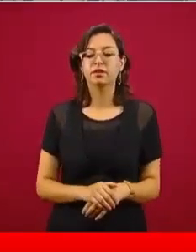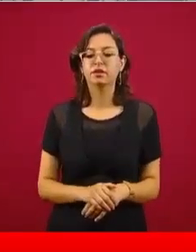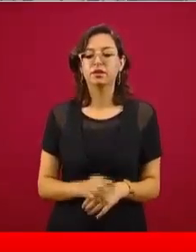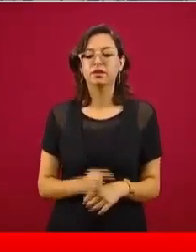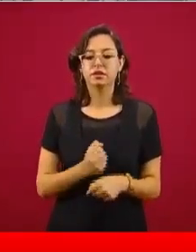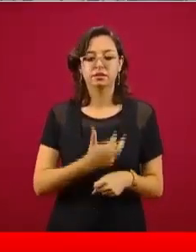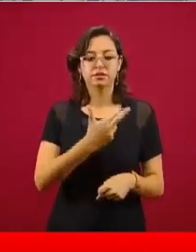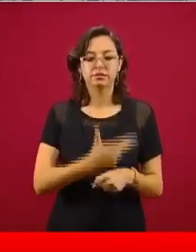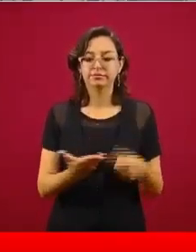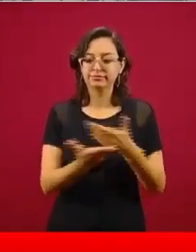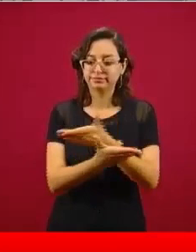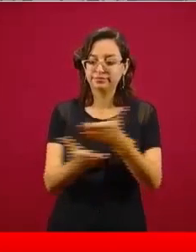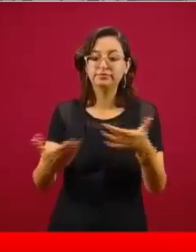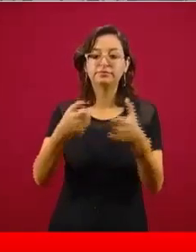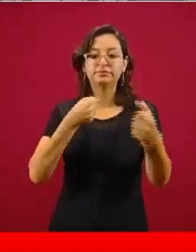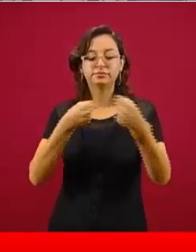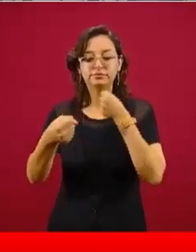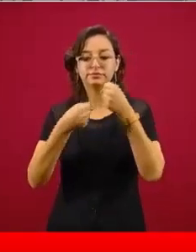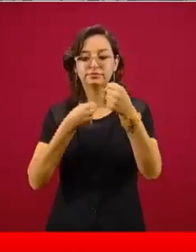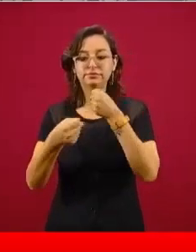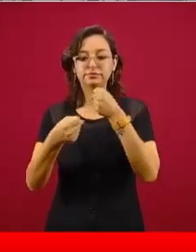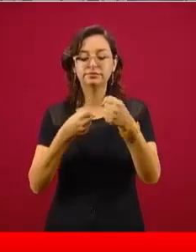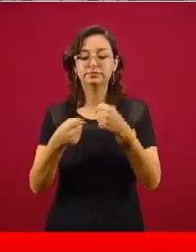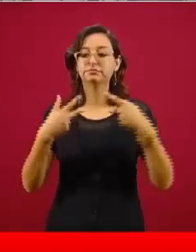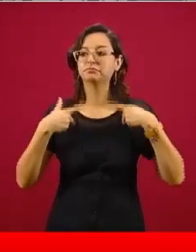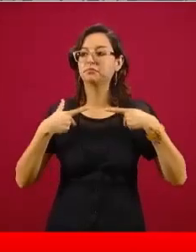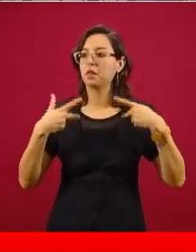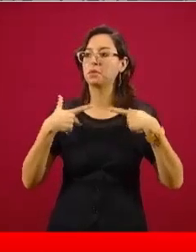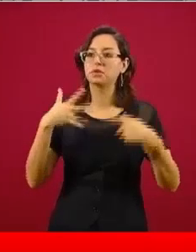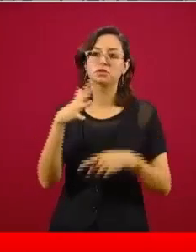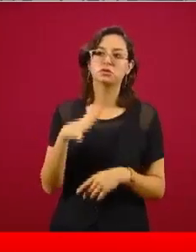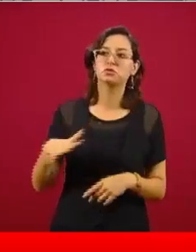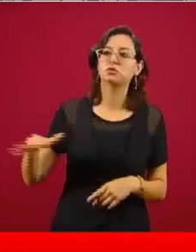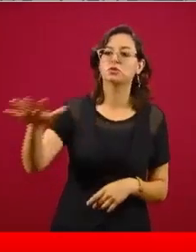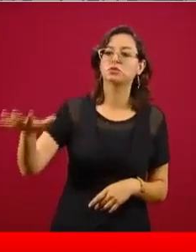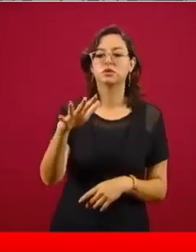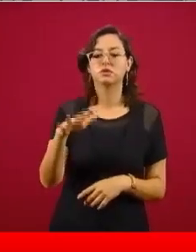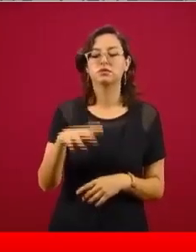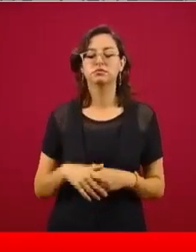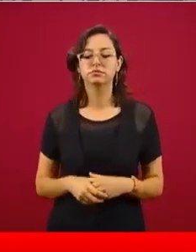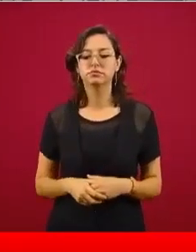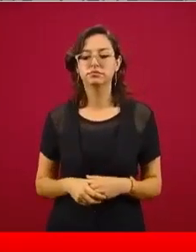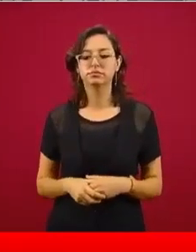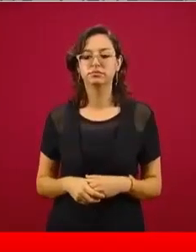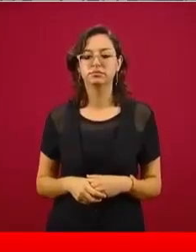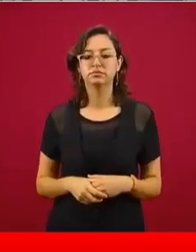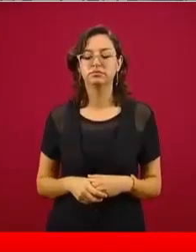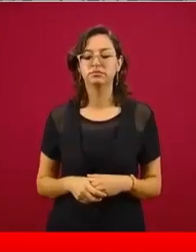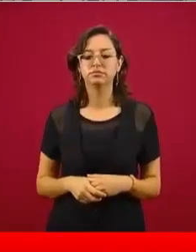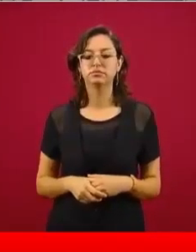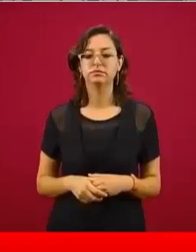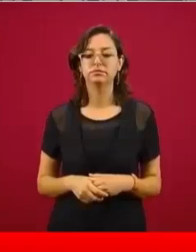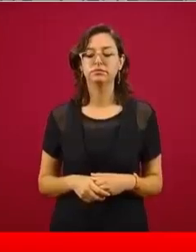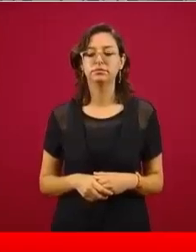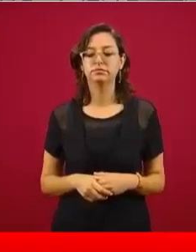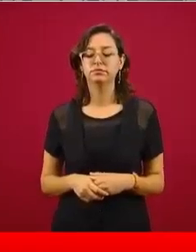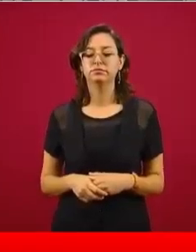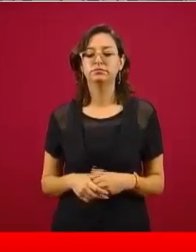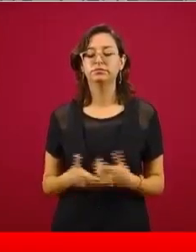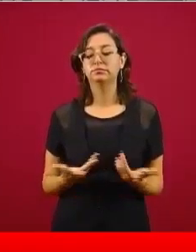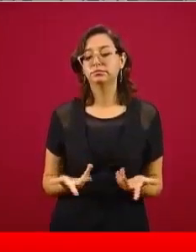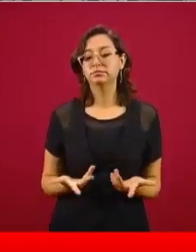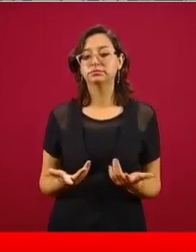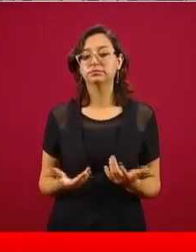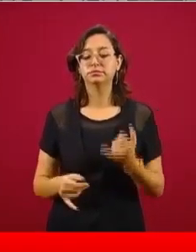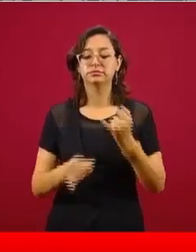queridos periodistas y audiencia en general. Vamos a presentar, para dar contexto, el